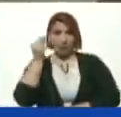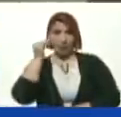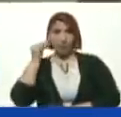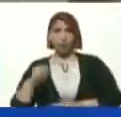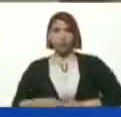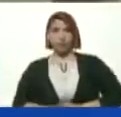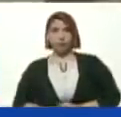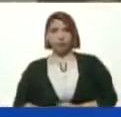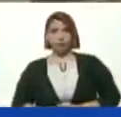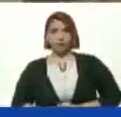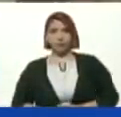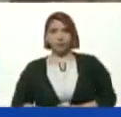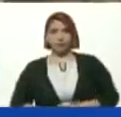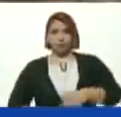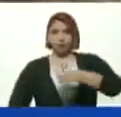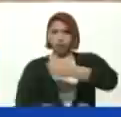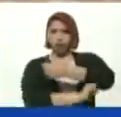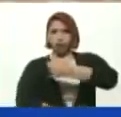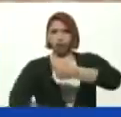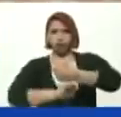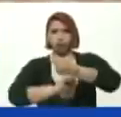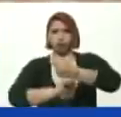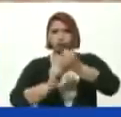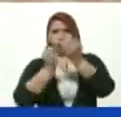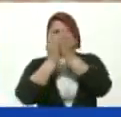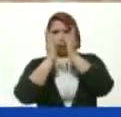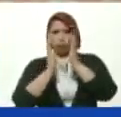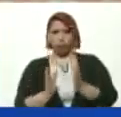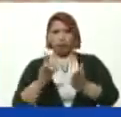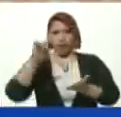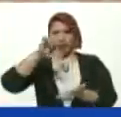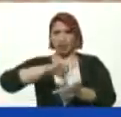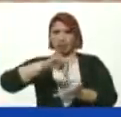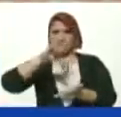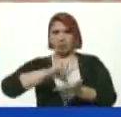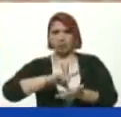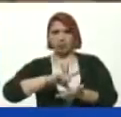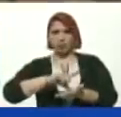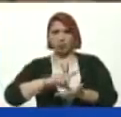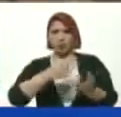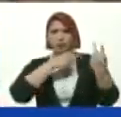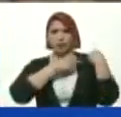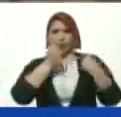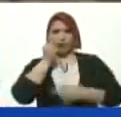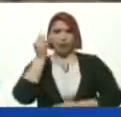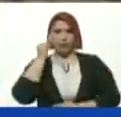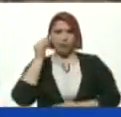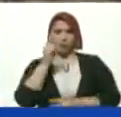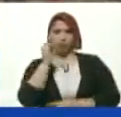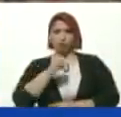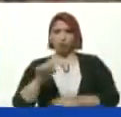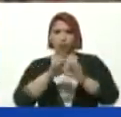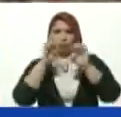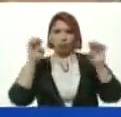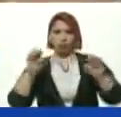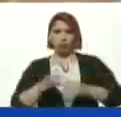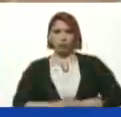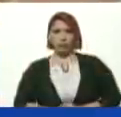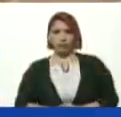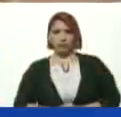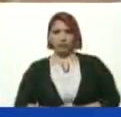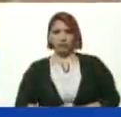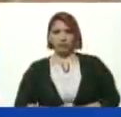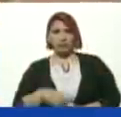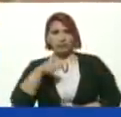De base De escuelas De liceos Que son los jefes Y jefas De zonas educativas Y de ahí